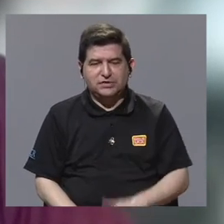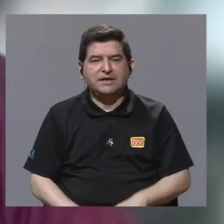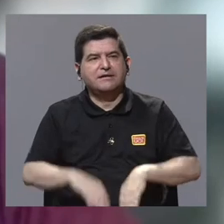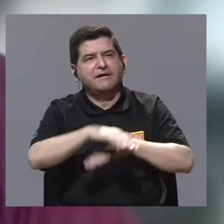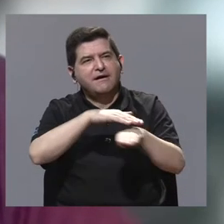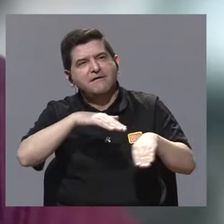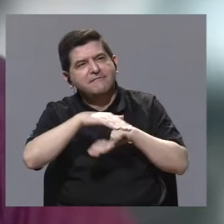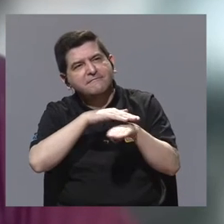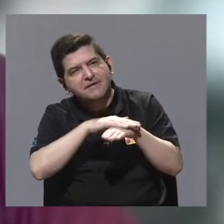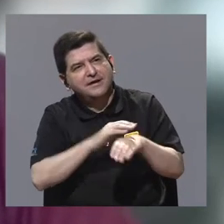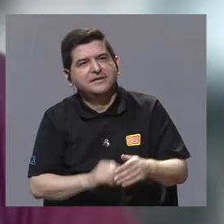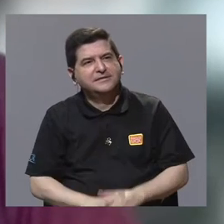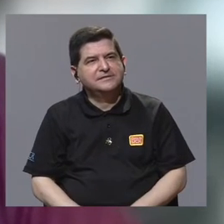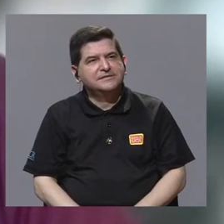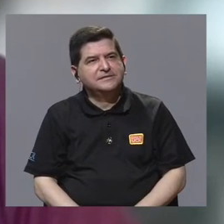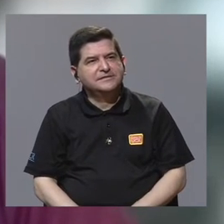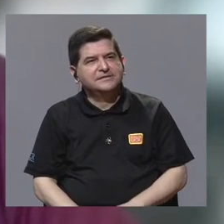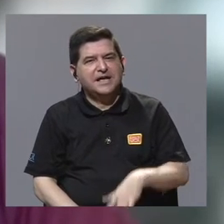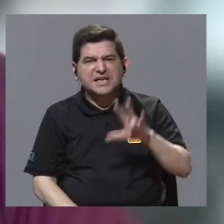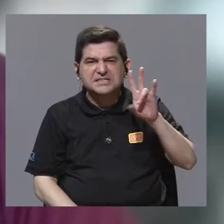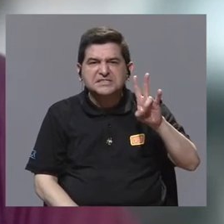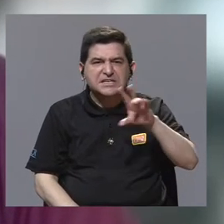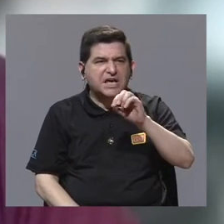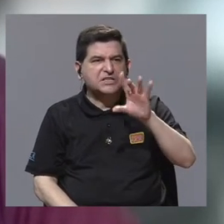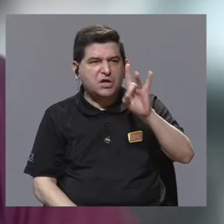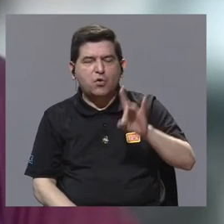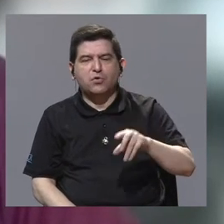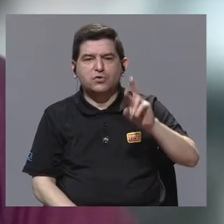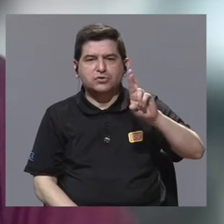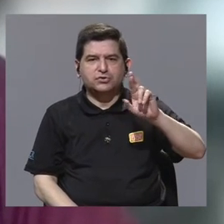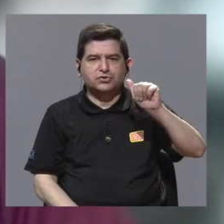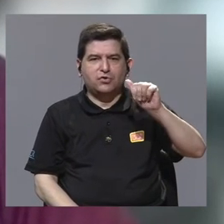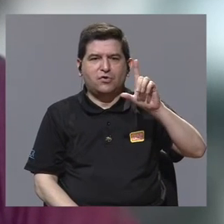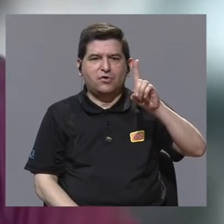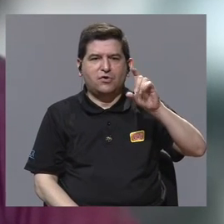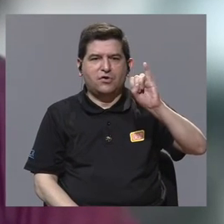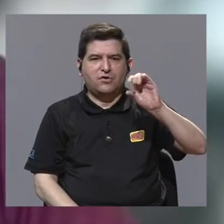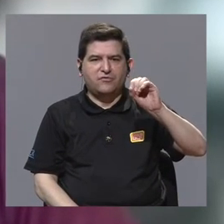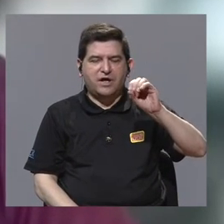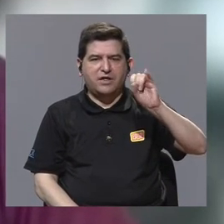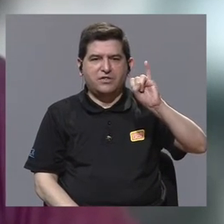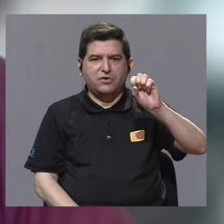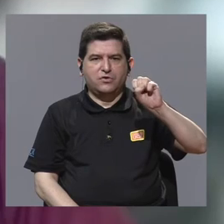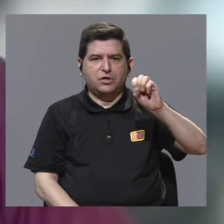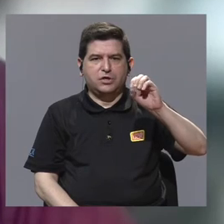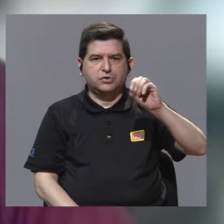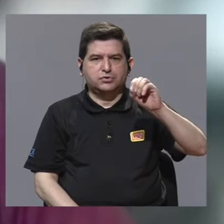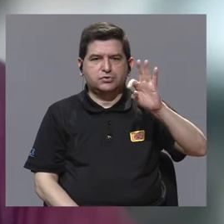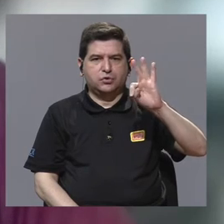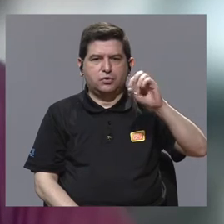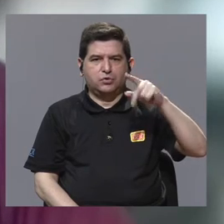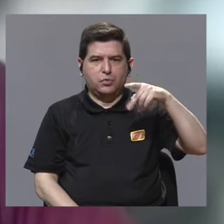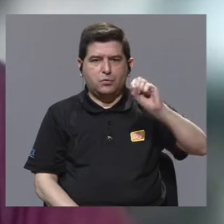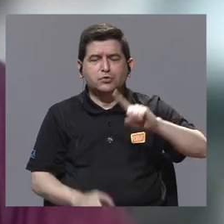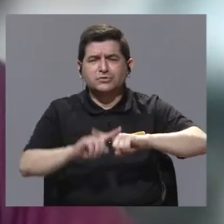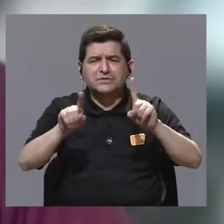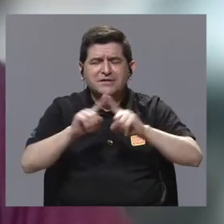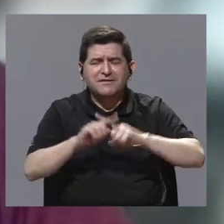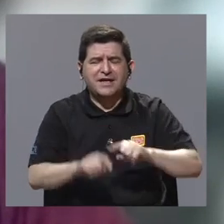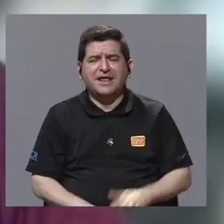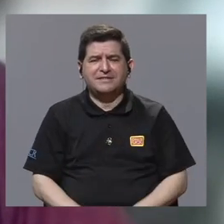tengamos una base de unos 7, 8 radioisótopos para hacer una gran cantidad de